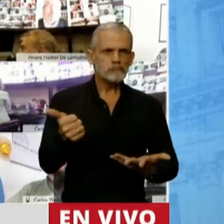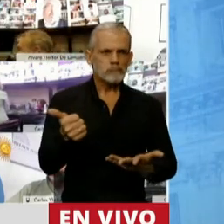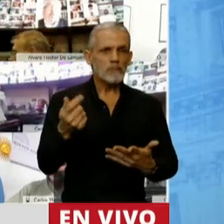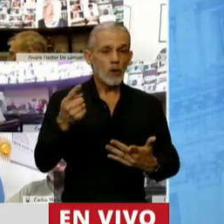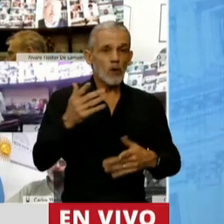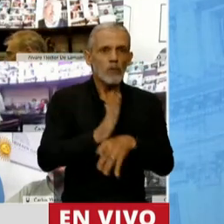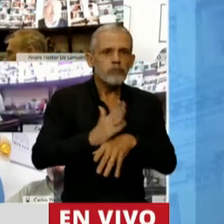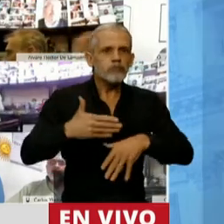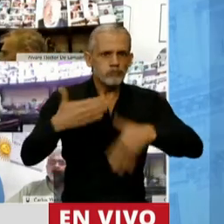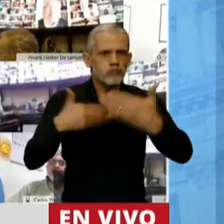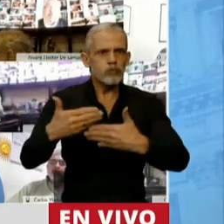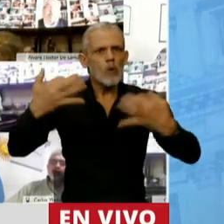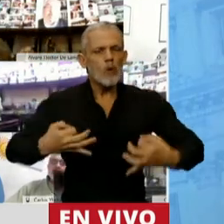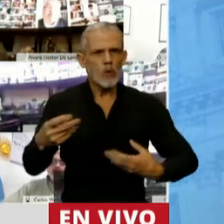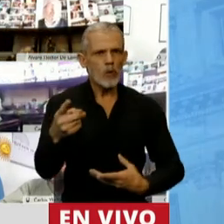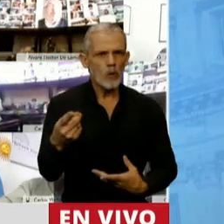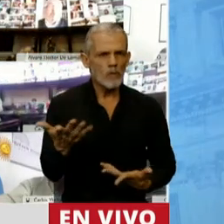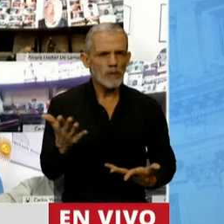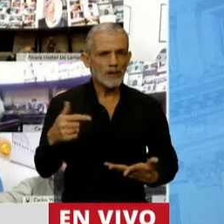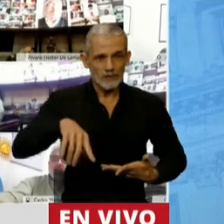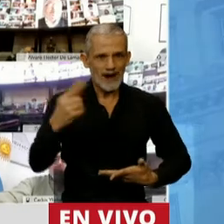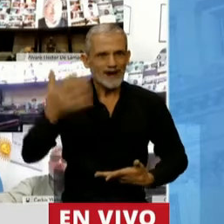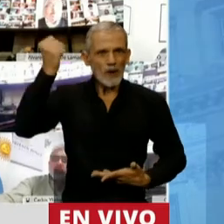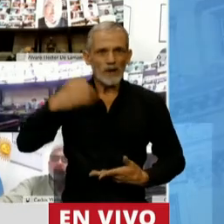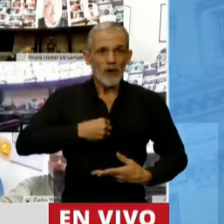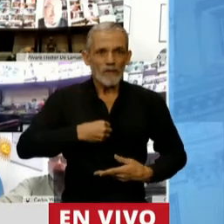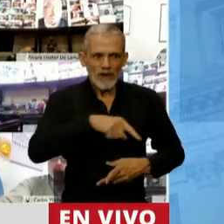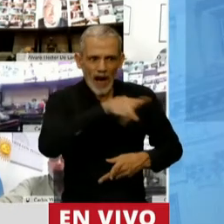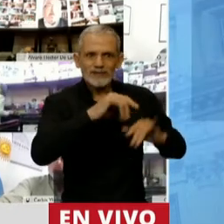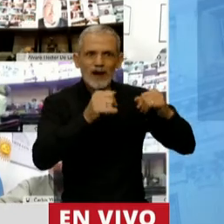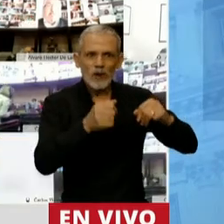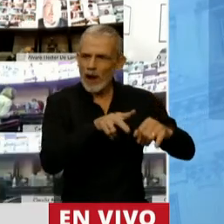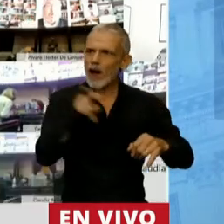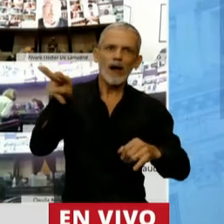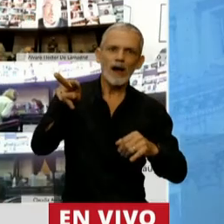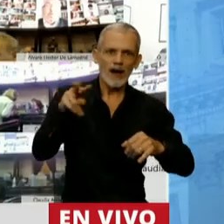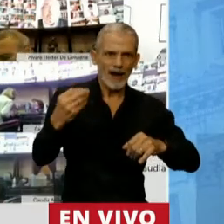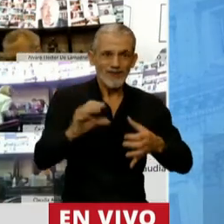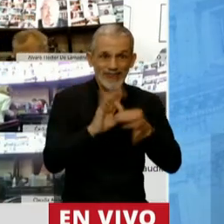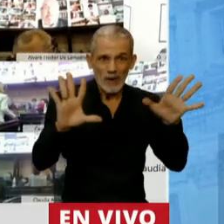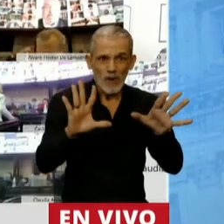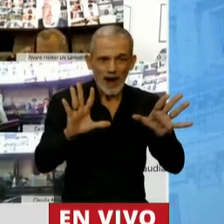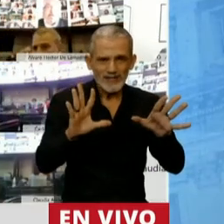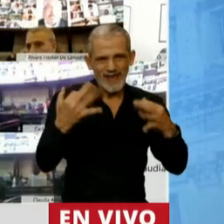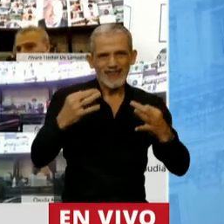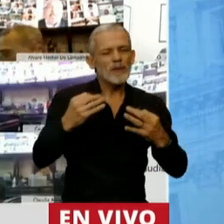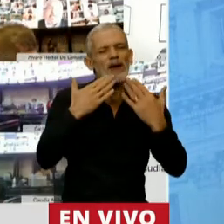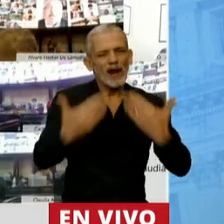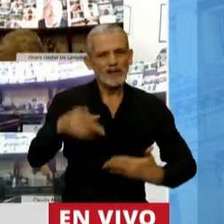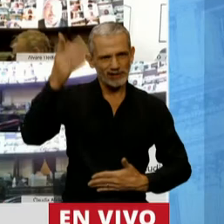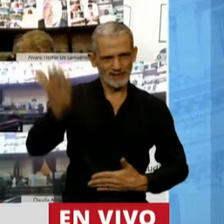realizaciones. Y no solo recuperó la credibilidad en la política, por lo que la democracia le tiene que estar